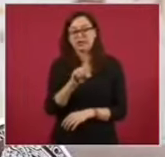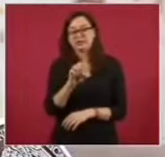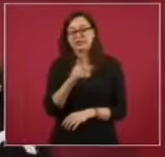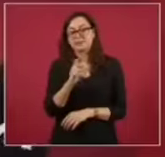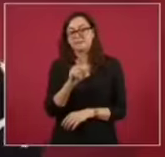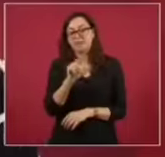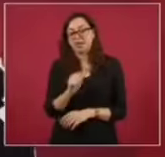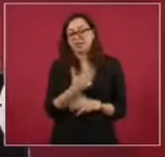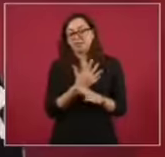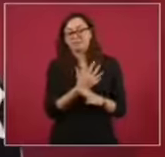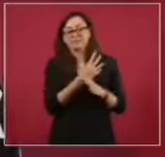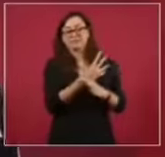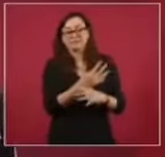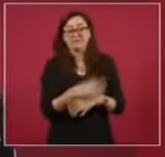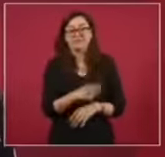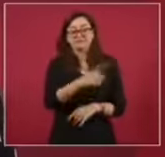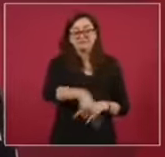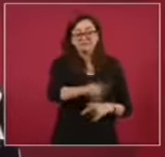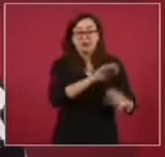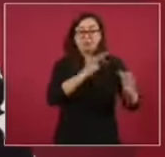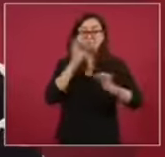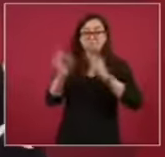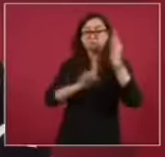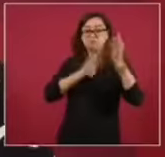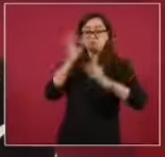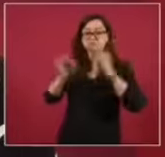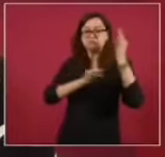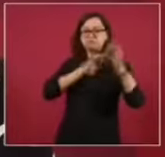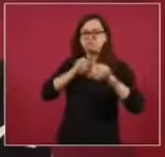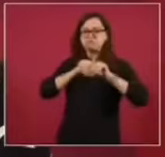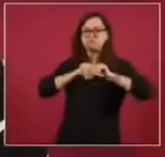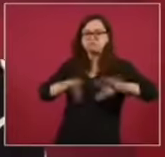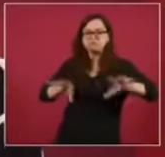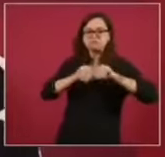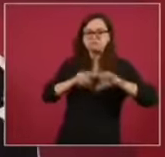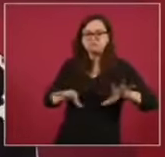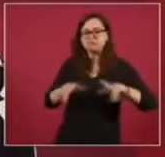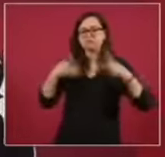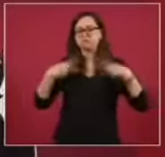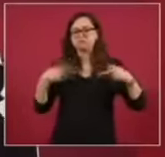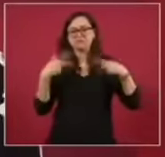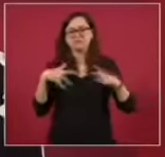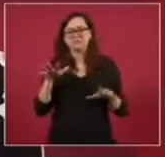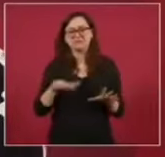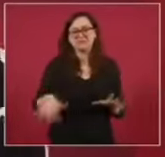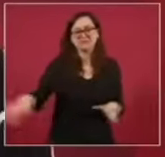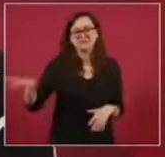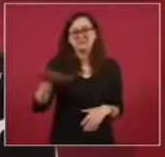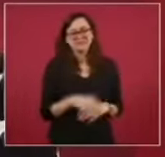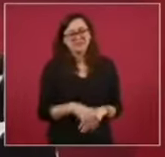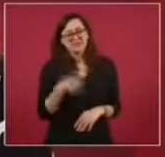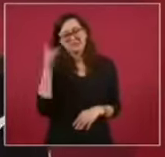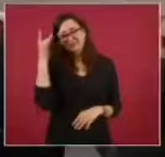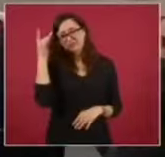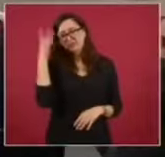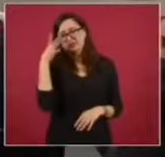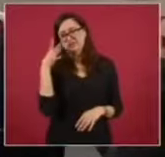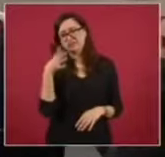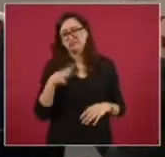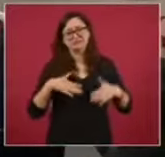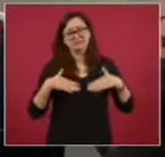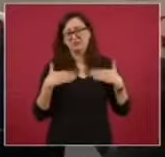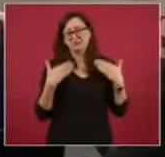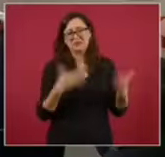medios y la sociedad, porque a pesar de los ataques mediáticos en redes, la mayoría de los ciudadanos